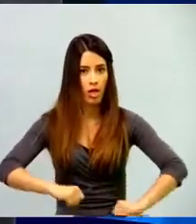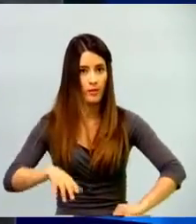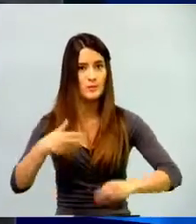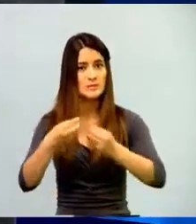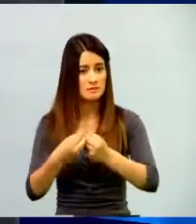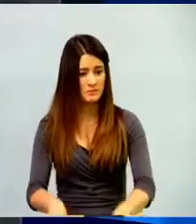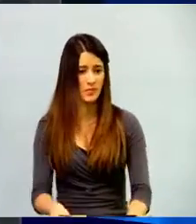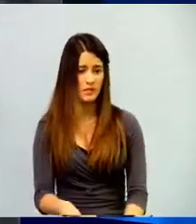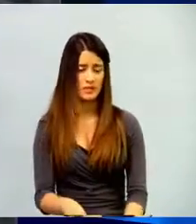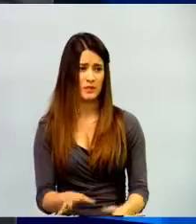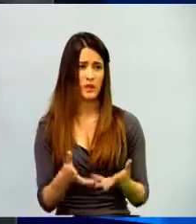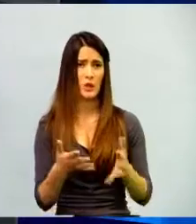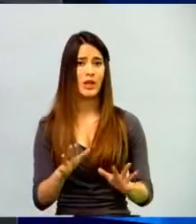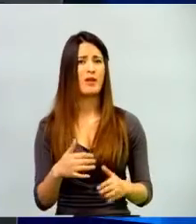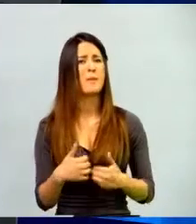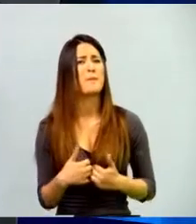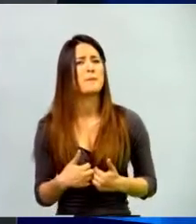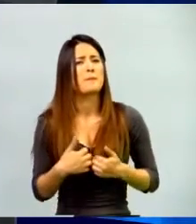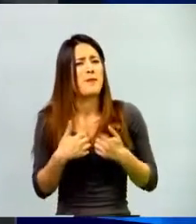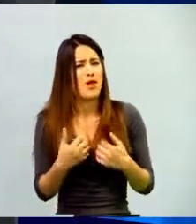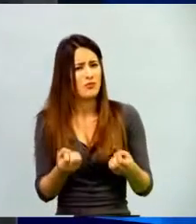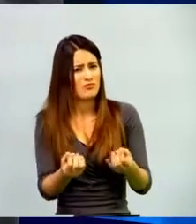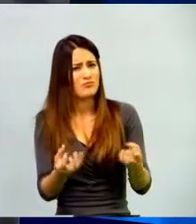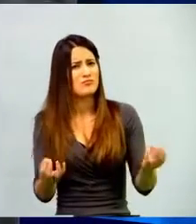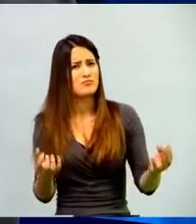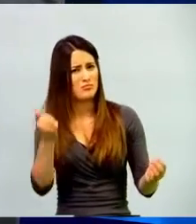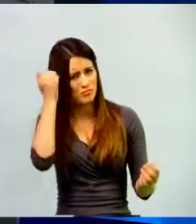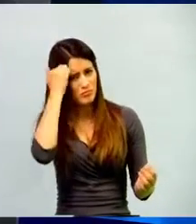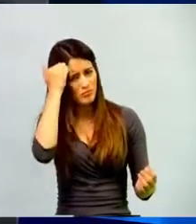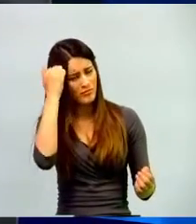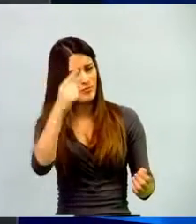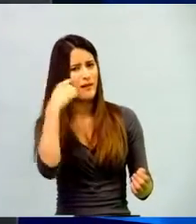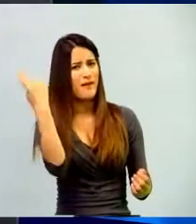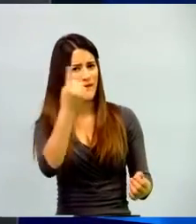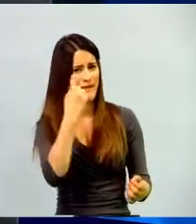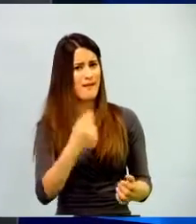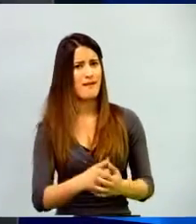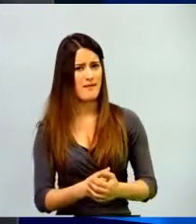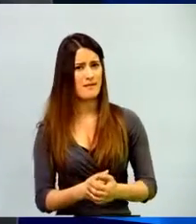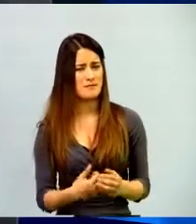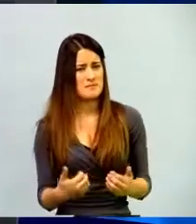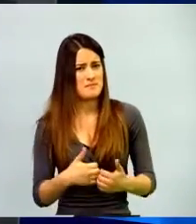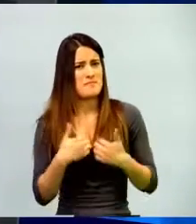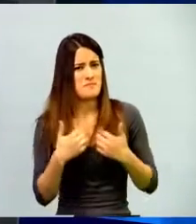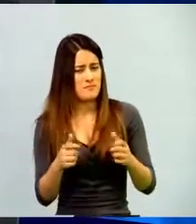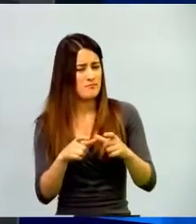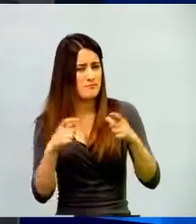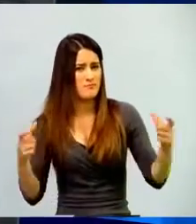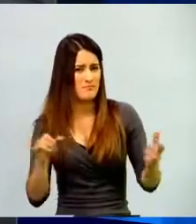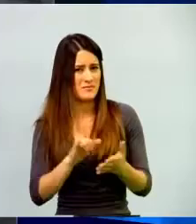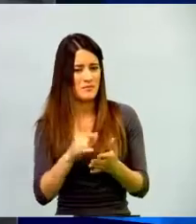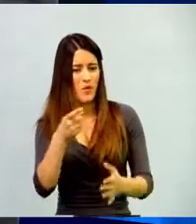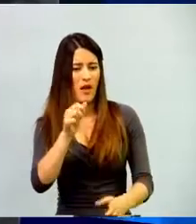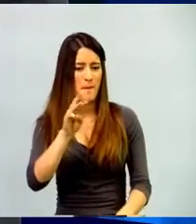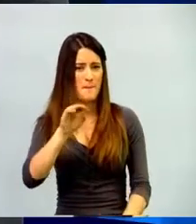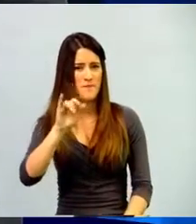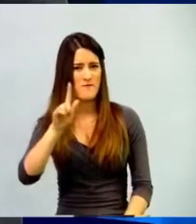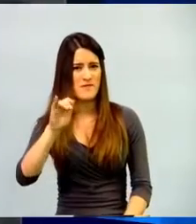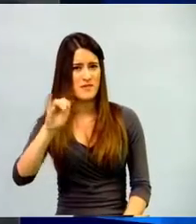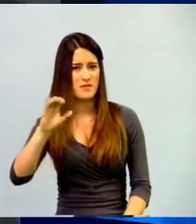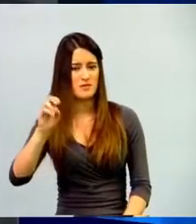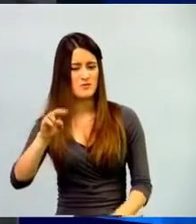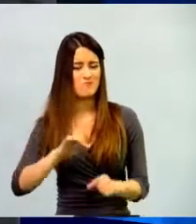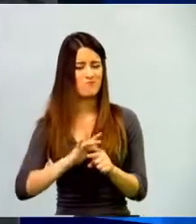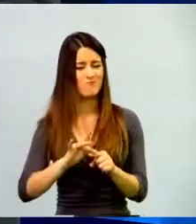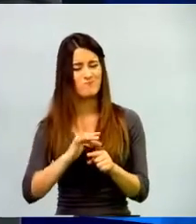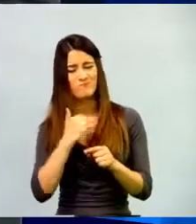lo devuelve? Entonces, hay como un miedo frente a los docentes en entender esa cuestión frente a la gamificación. Sin embargo, yo creo